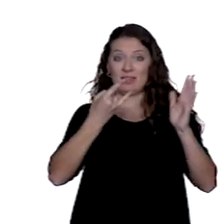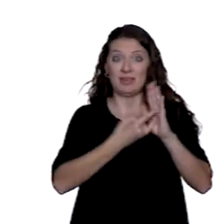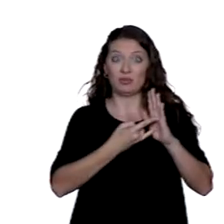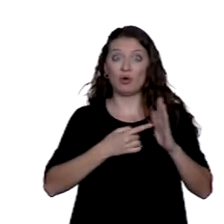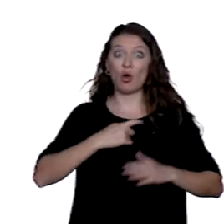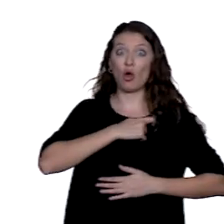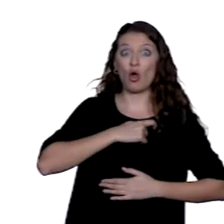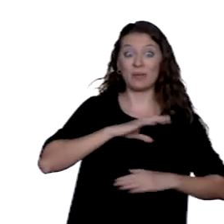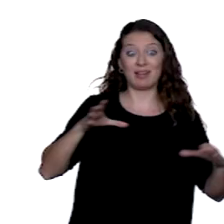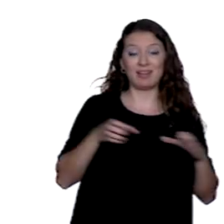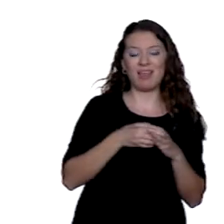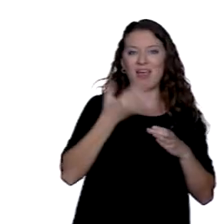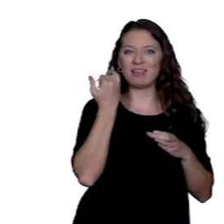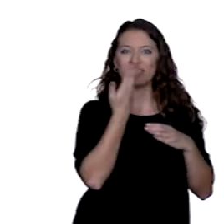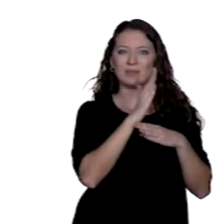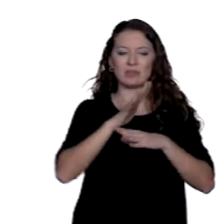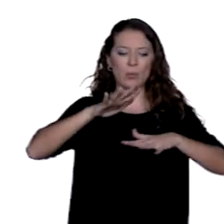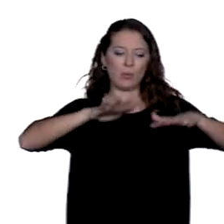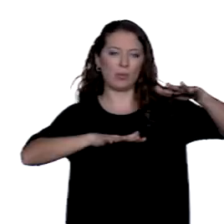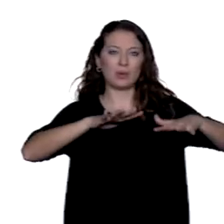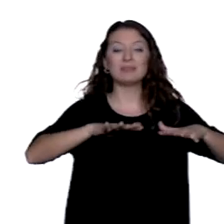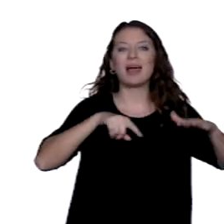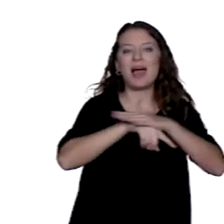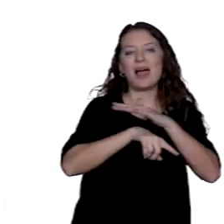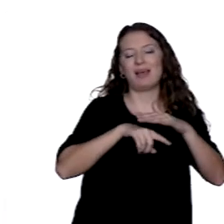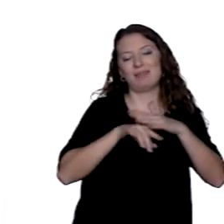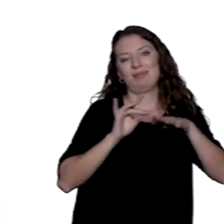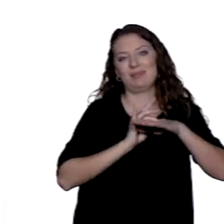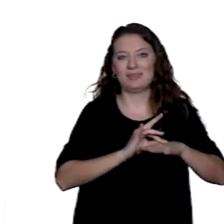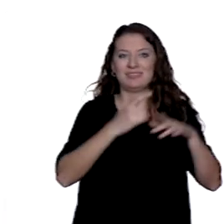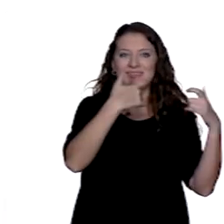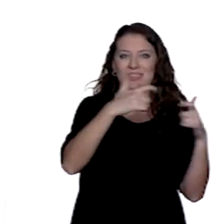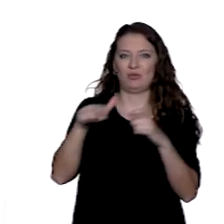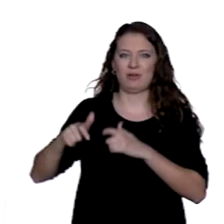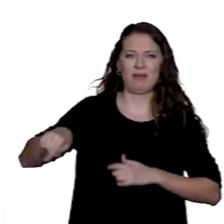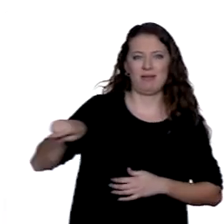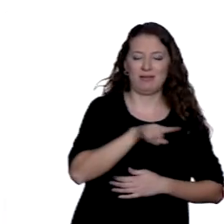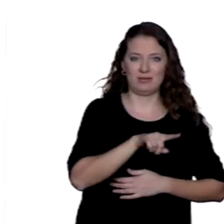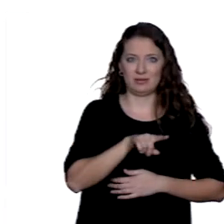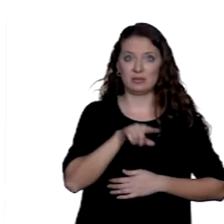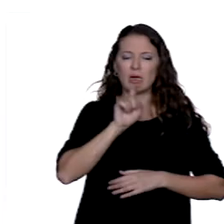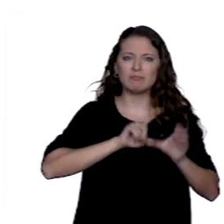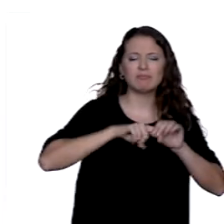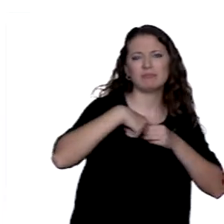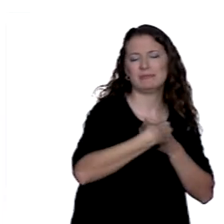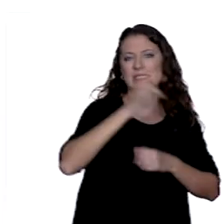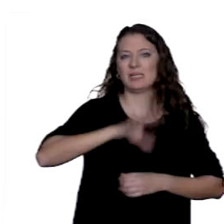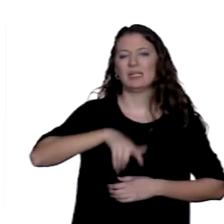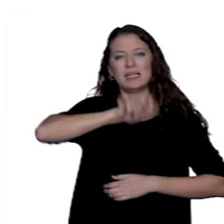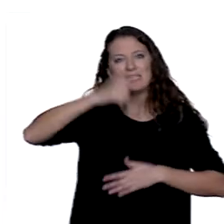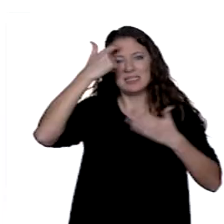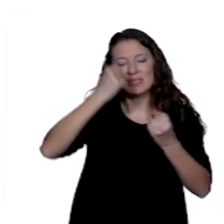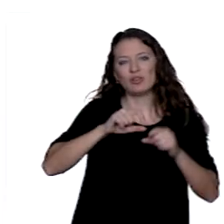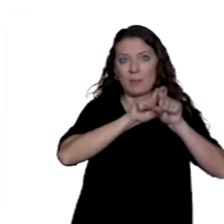representados de forma equilibrada los distintos agentes sectoriales. Allí se juntan expertos de las empresas productoras,